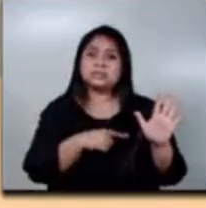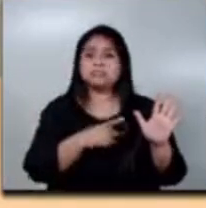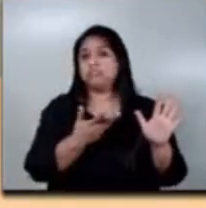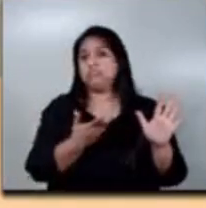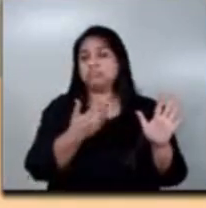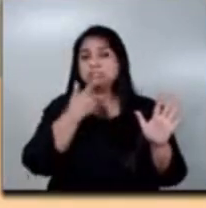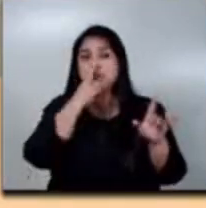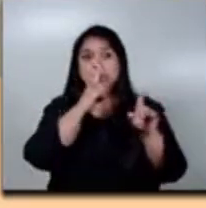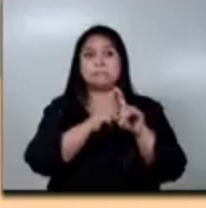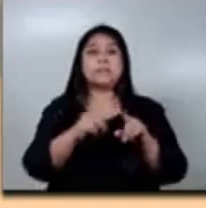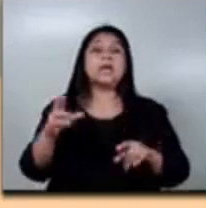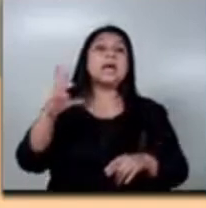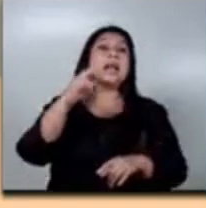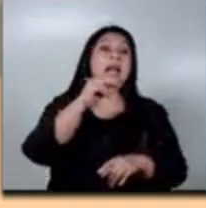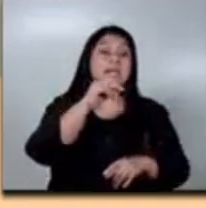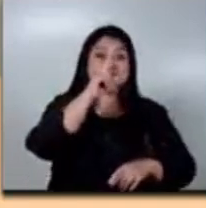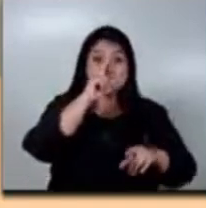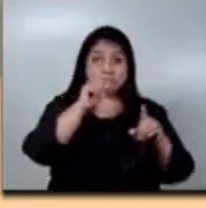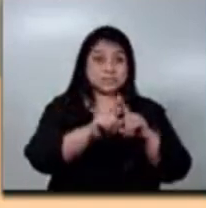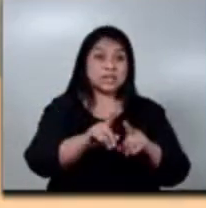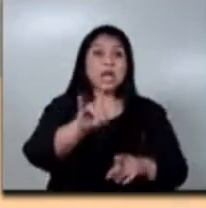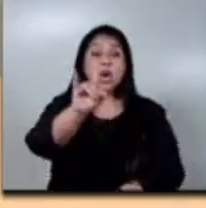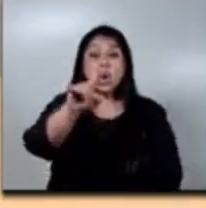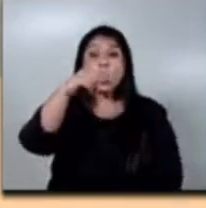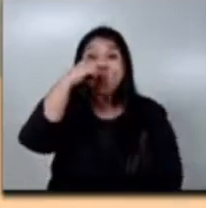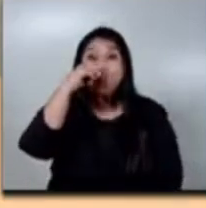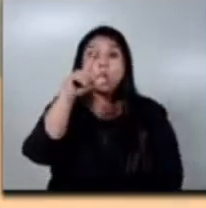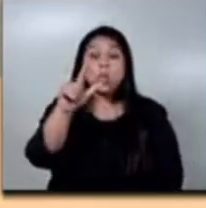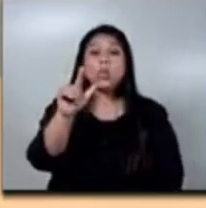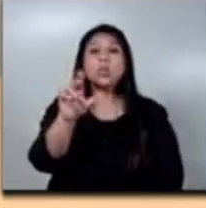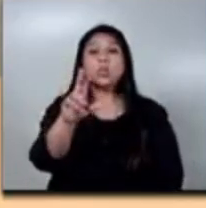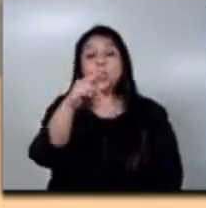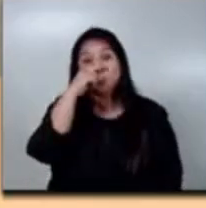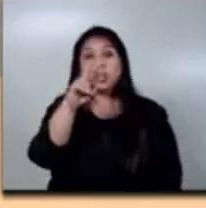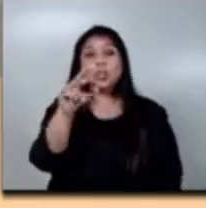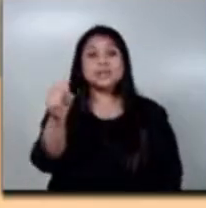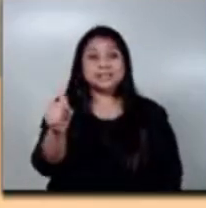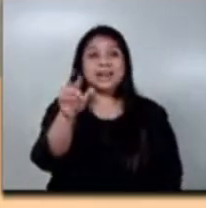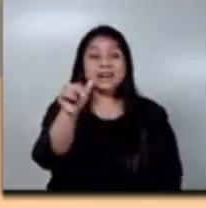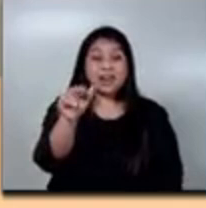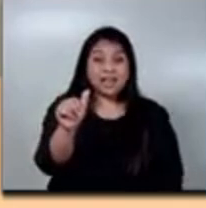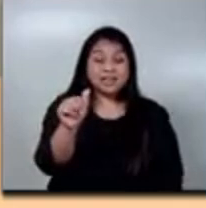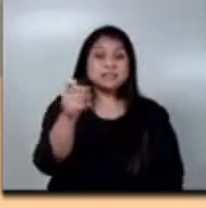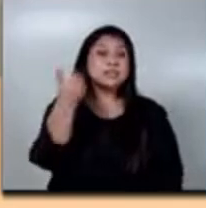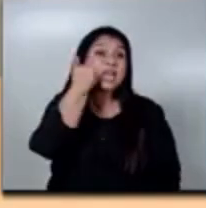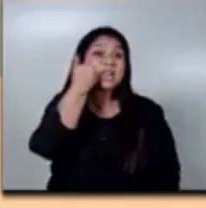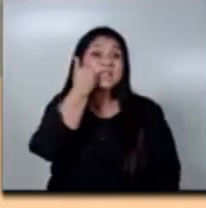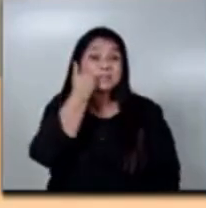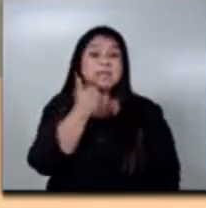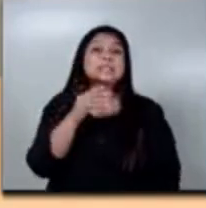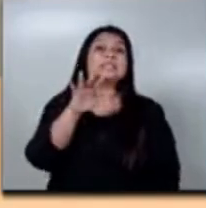también hay las ultra raras, que son enfermedades que afectan a una persona por cada